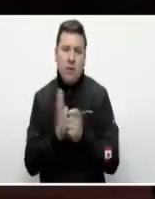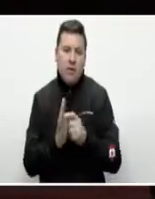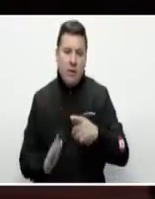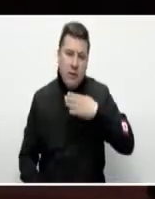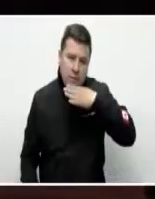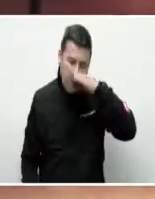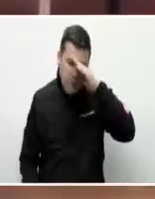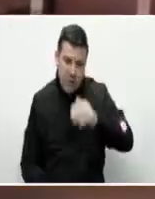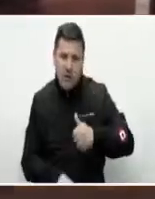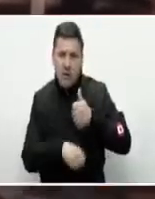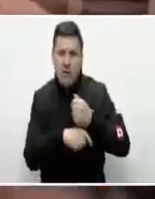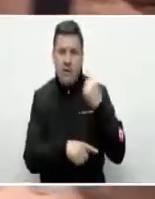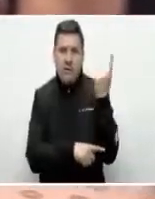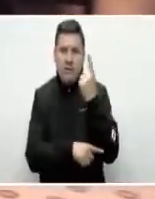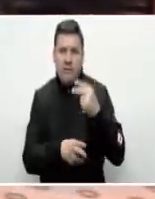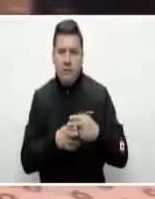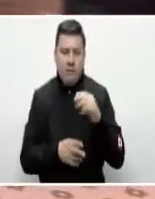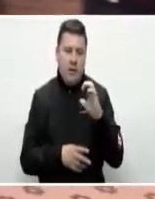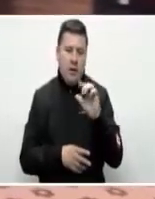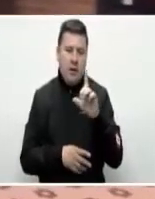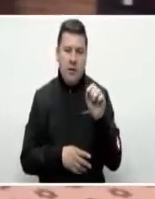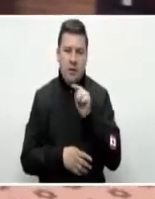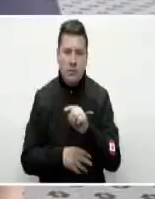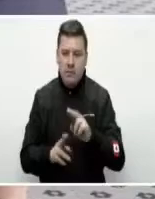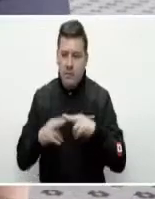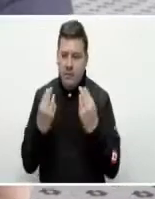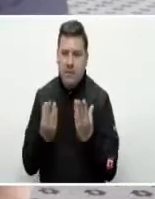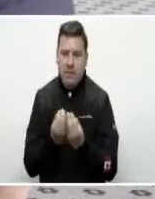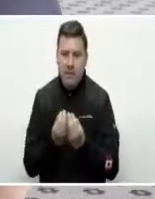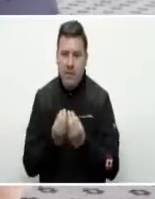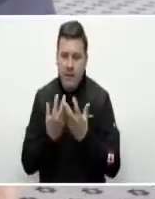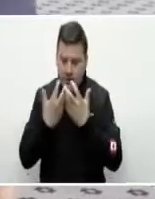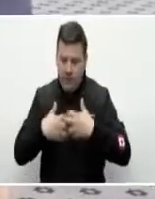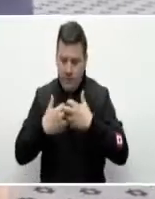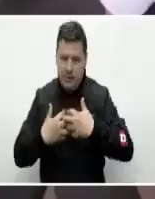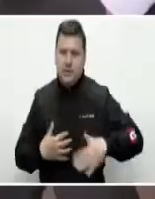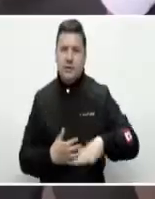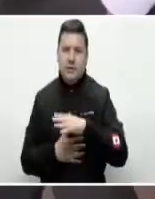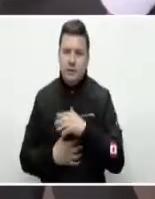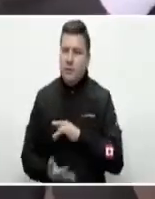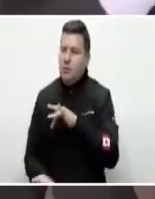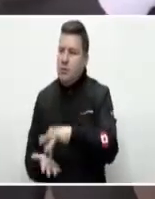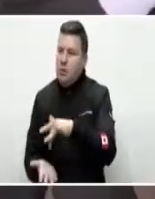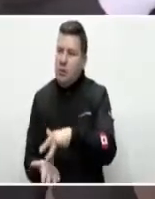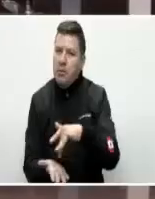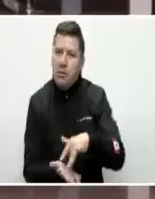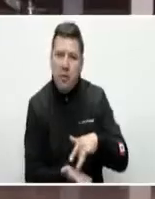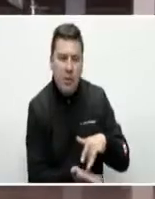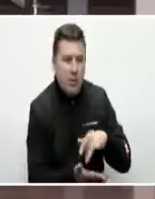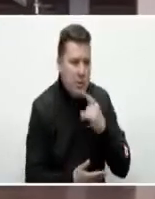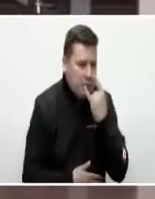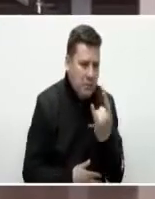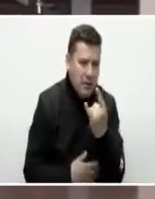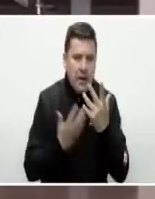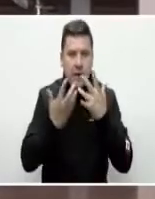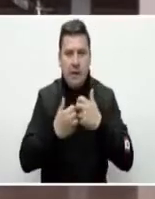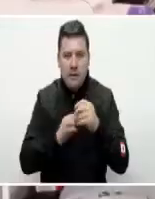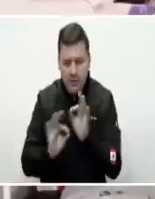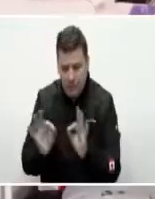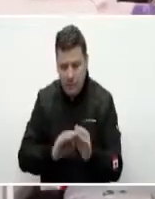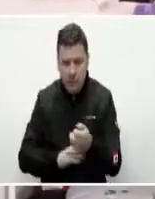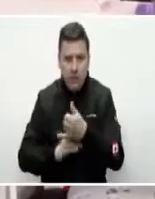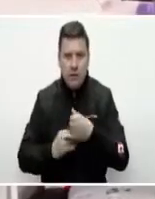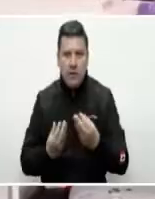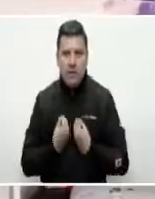Medellín el director general Carlos Mario Estrada se reunió con empresarios de la ciudad, recorrió instalaciones de Matelsa, empresa de diseño y